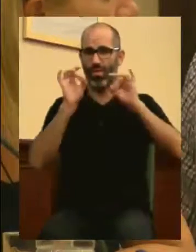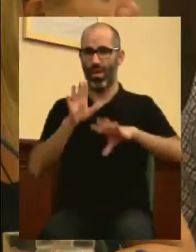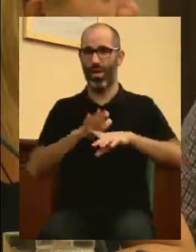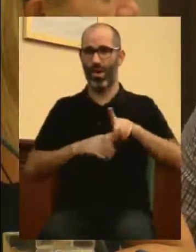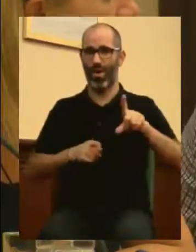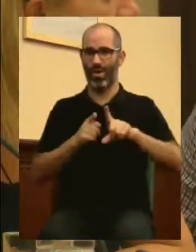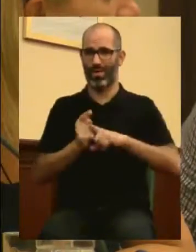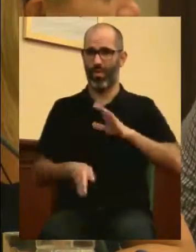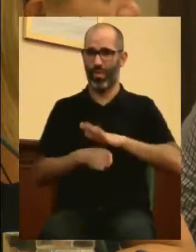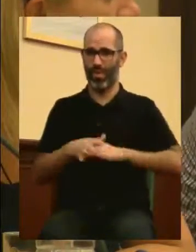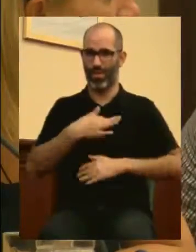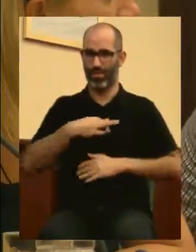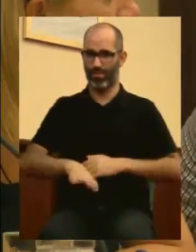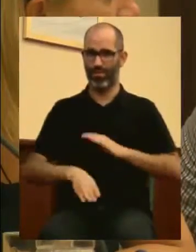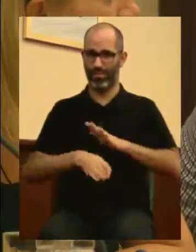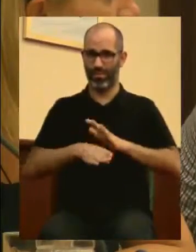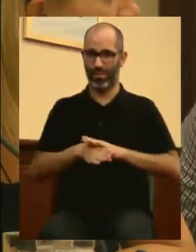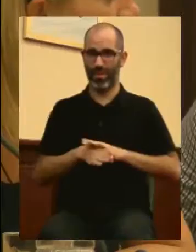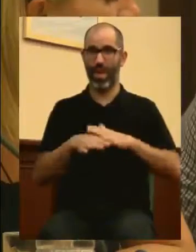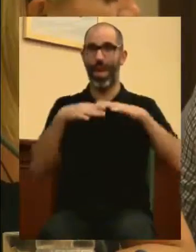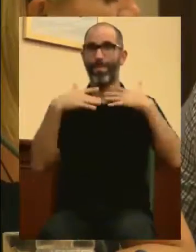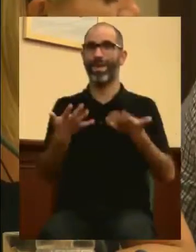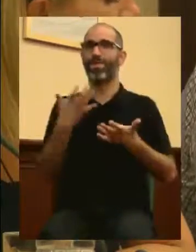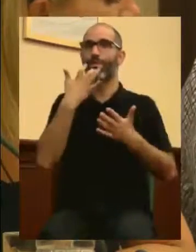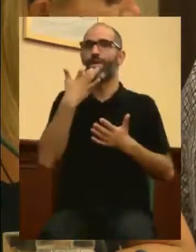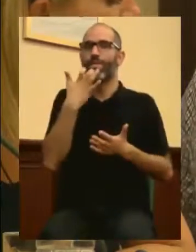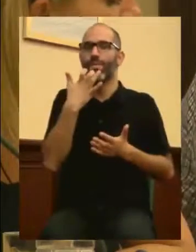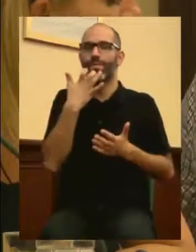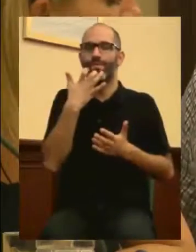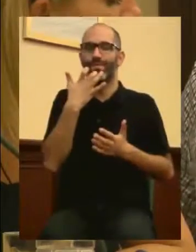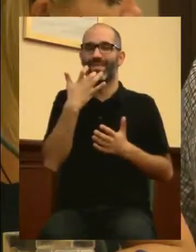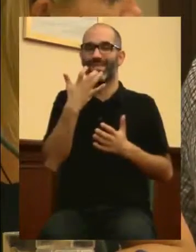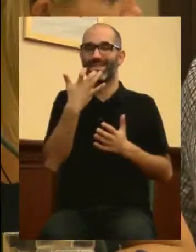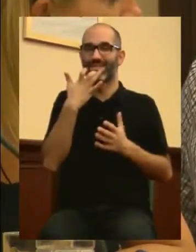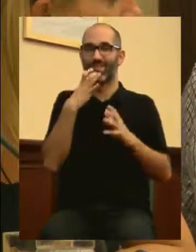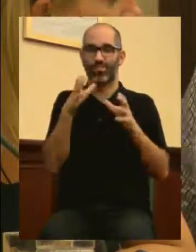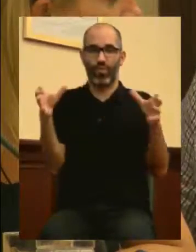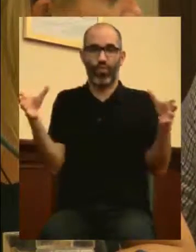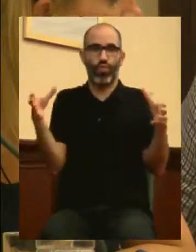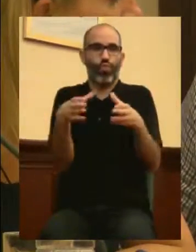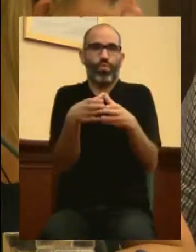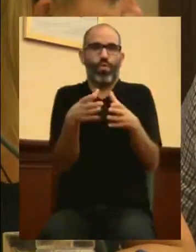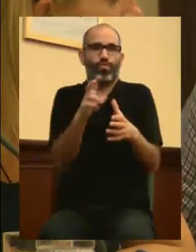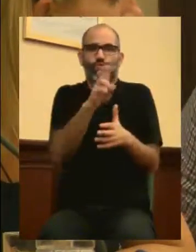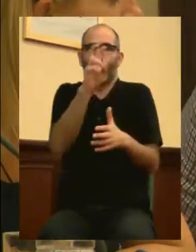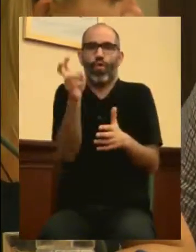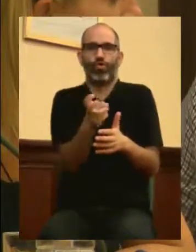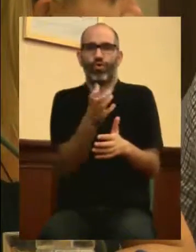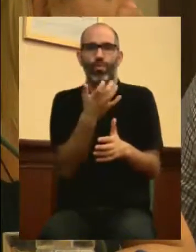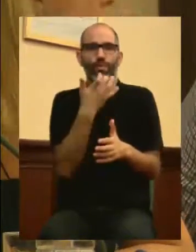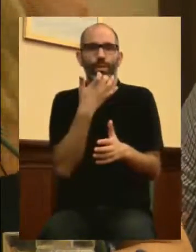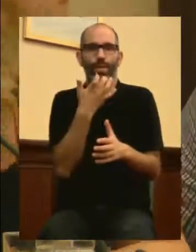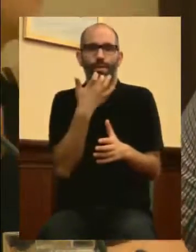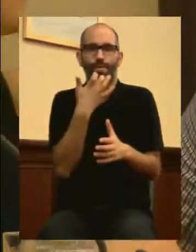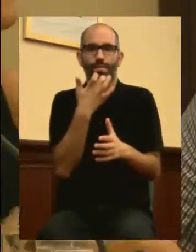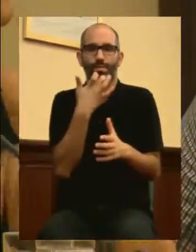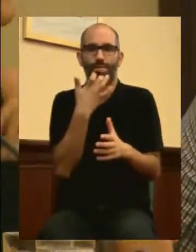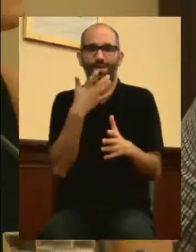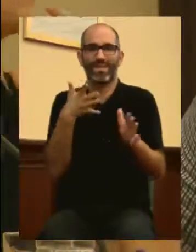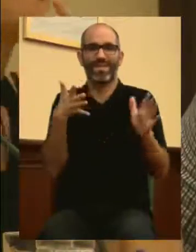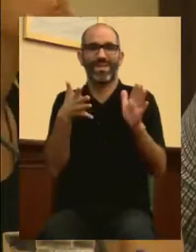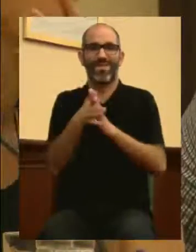mantenerse vivas. Cuando un colectivo convierte su política en la simple